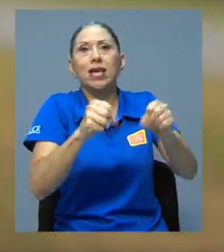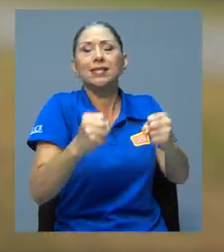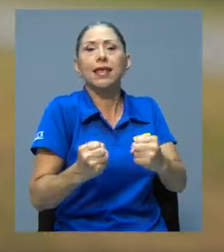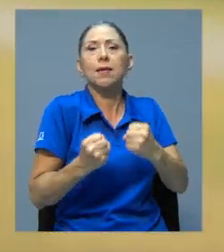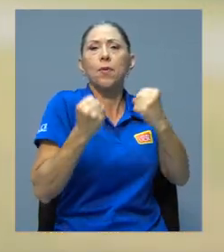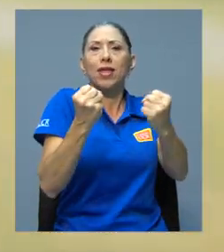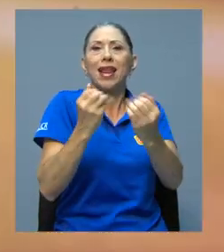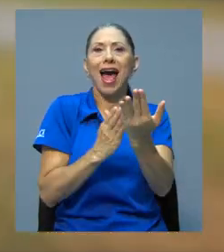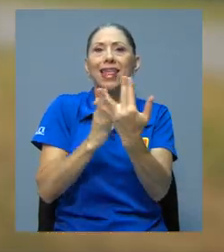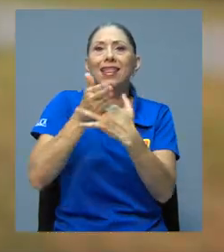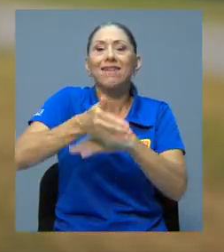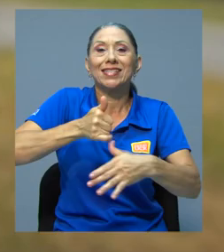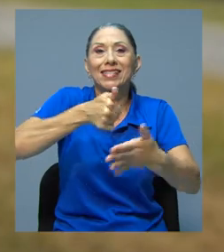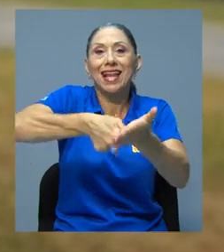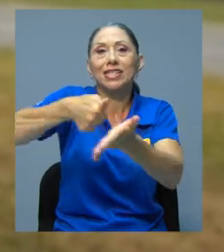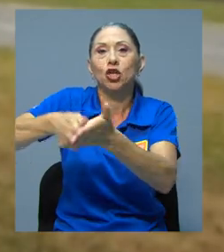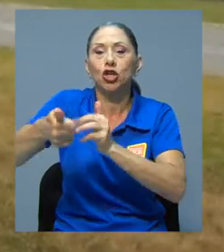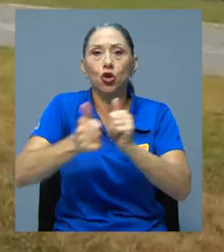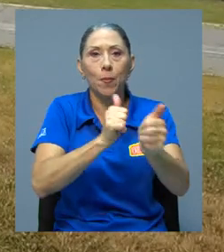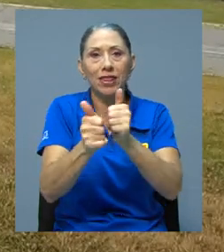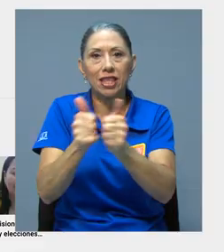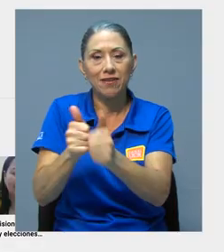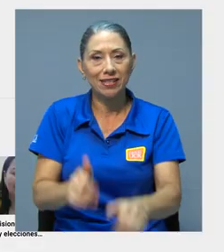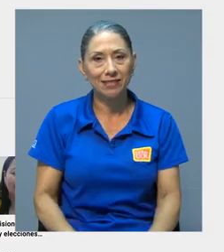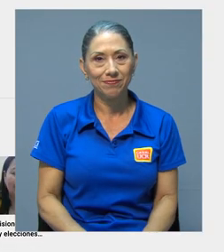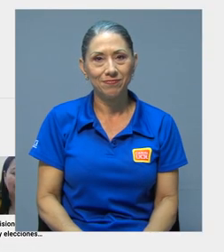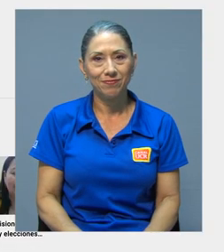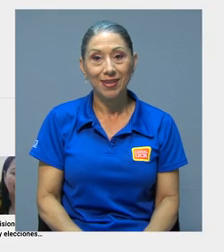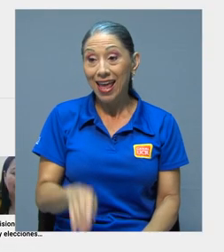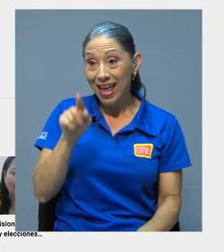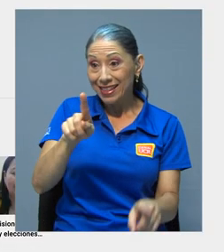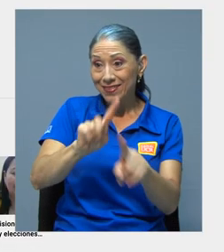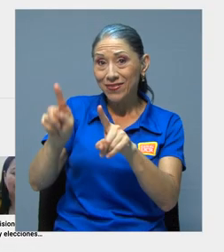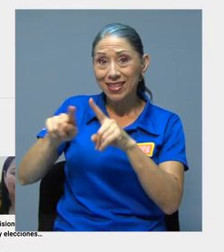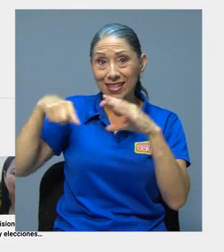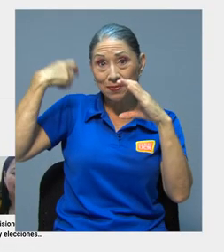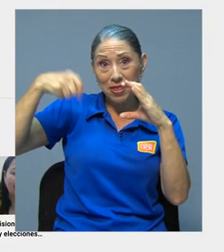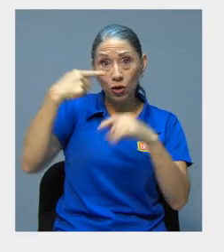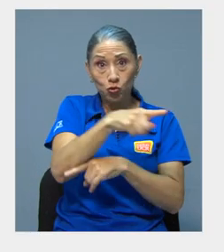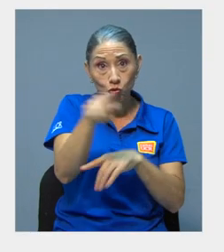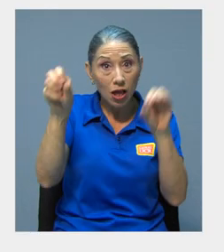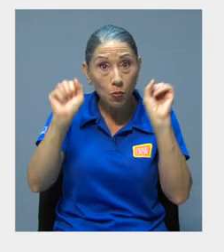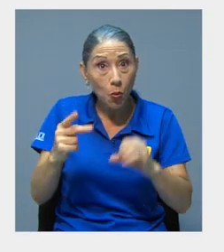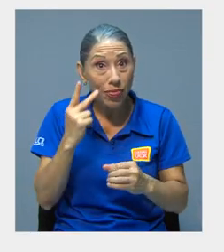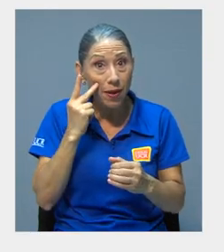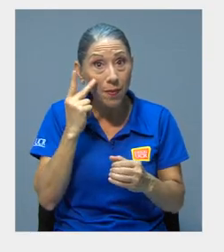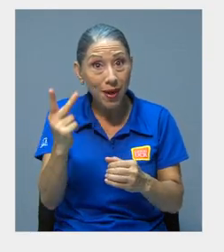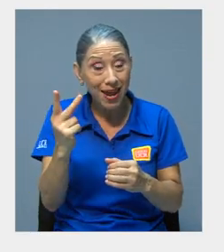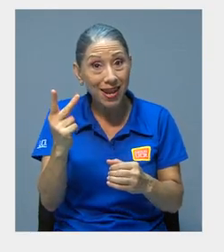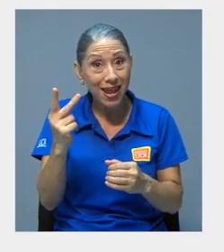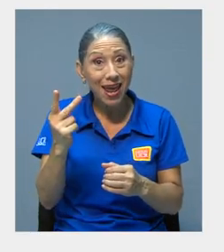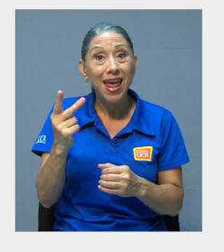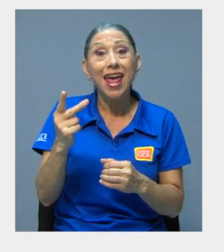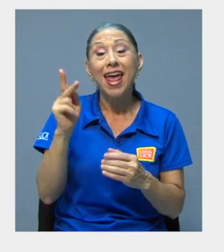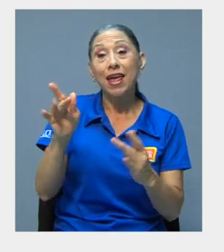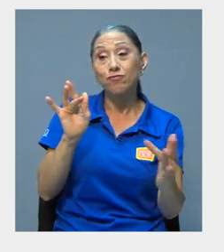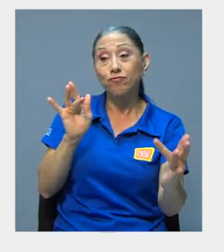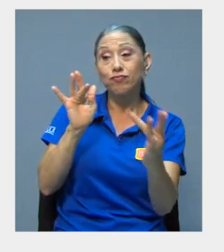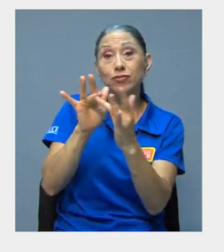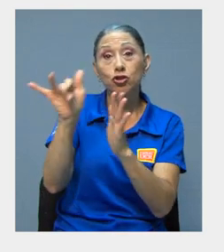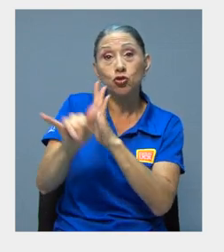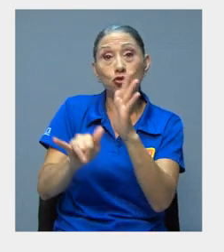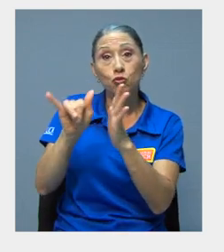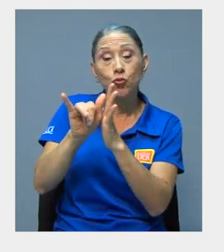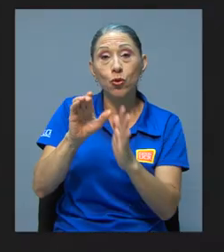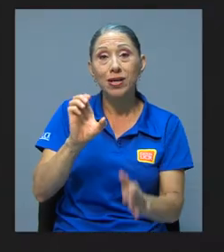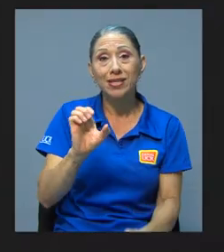a través de elecciones competitivas. Esta serie de videos que usted puede ver por medio del canal del CIEP